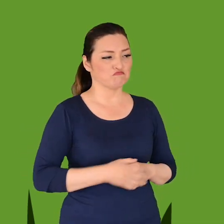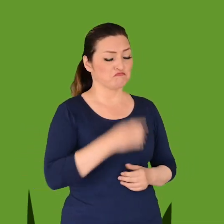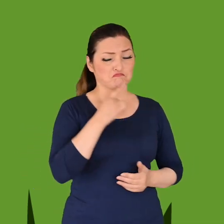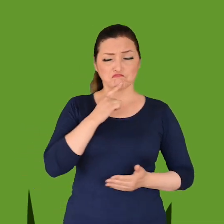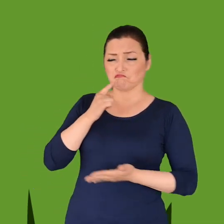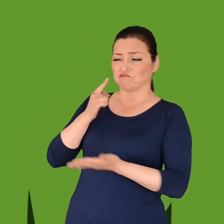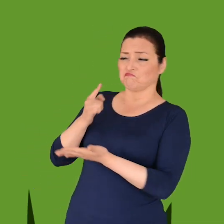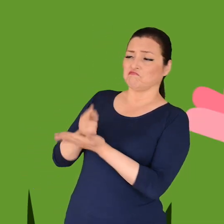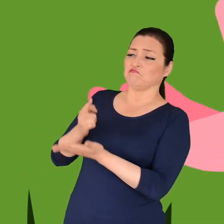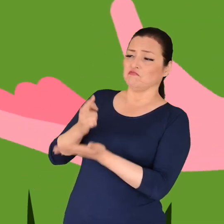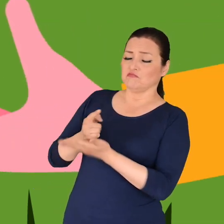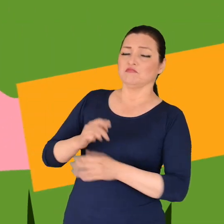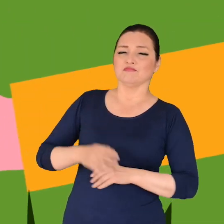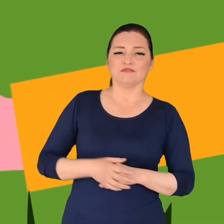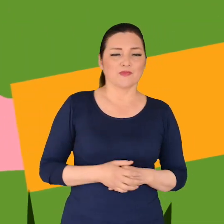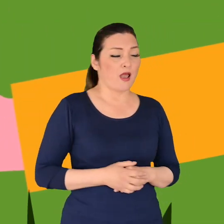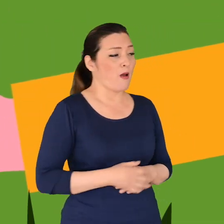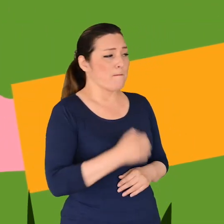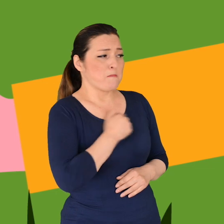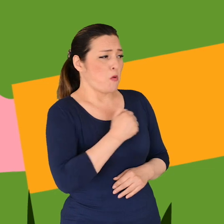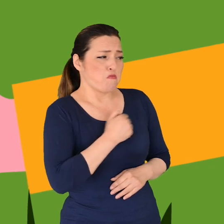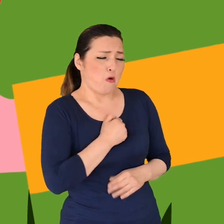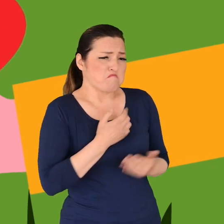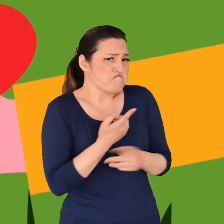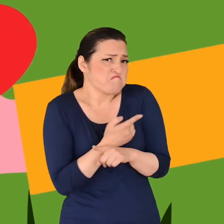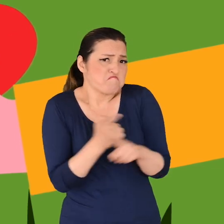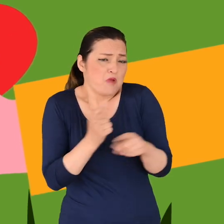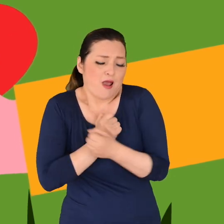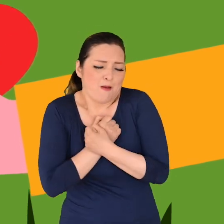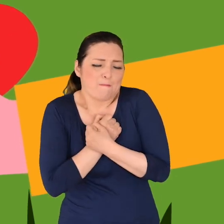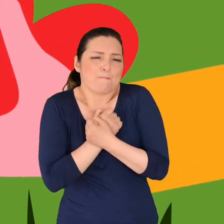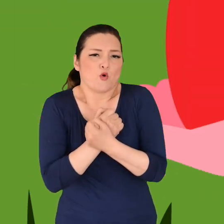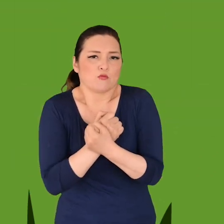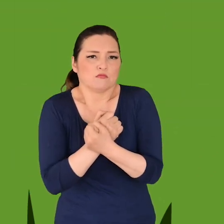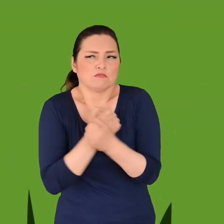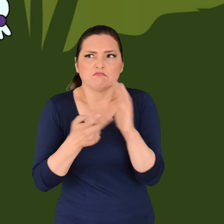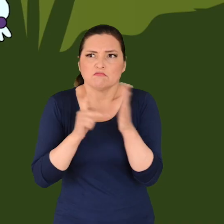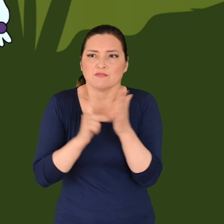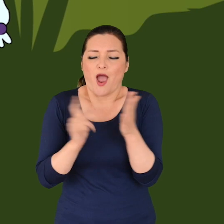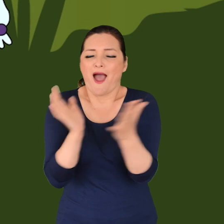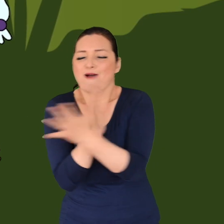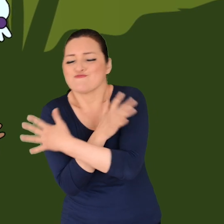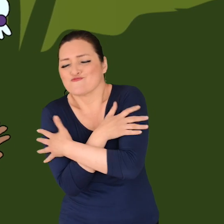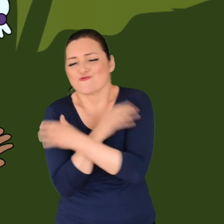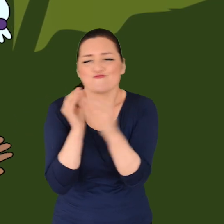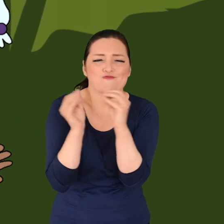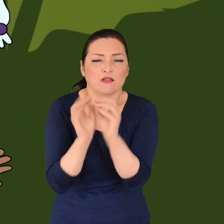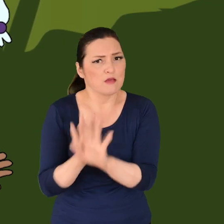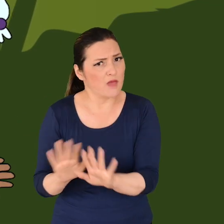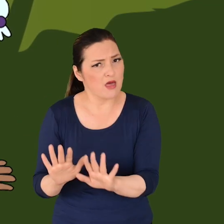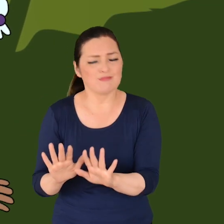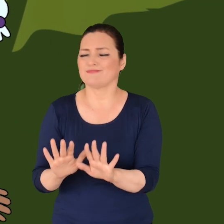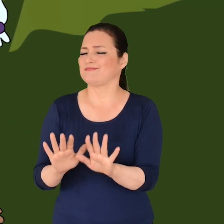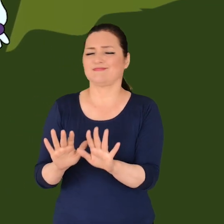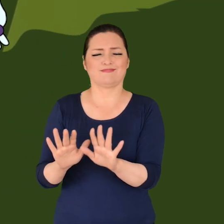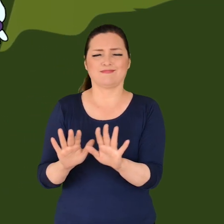Sí, eso es cierto Cada persona tiene su manera de expresar y recibir amor. No solo se trata de contacto físico